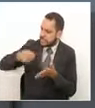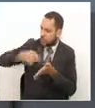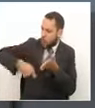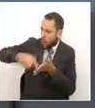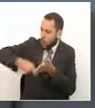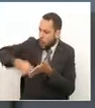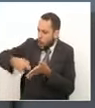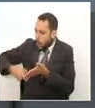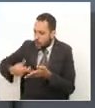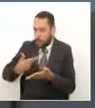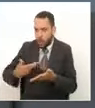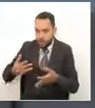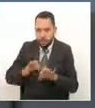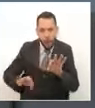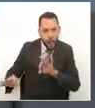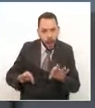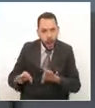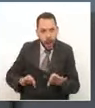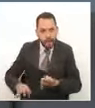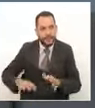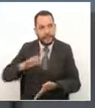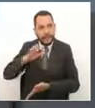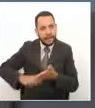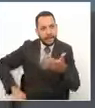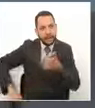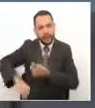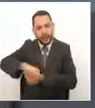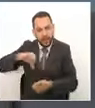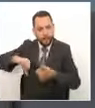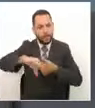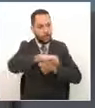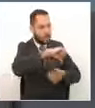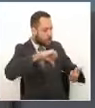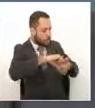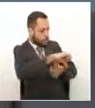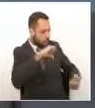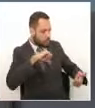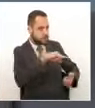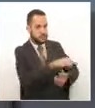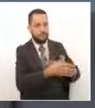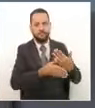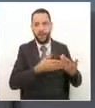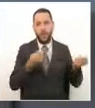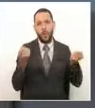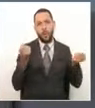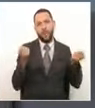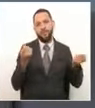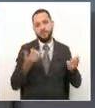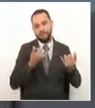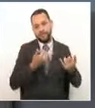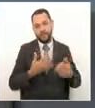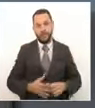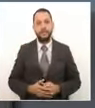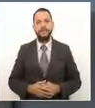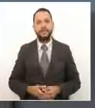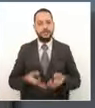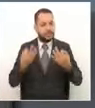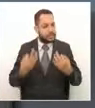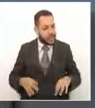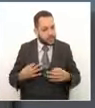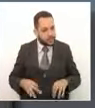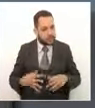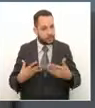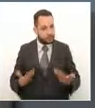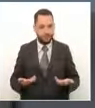las rutas hacer un trabajo coordinado pero yo quiero poner un ejemplo sencillo a uno le dan pase